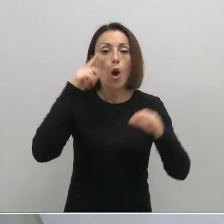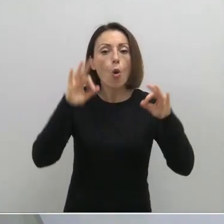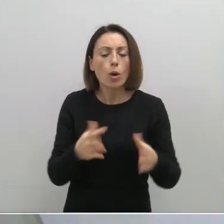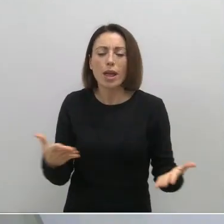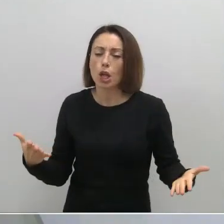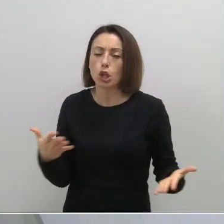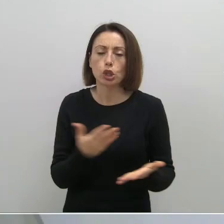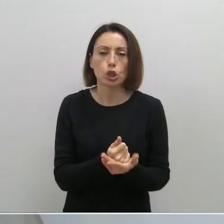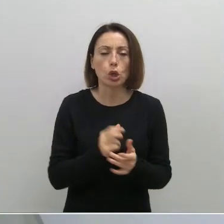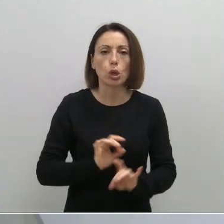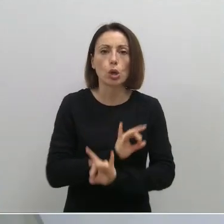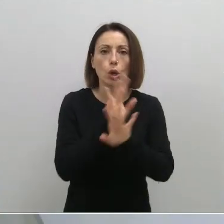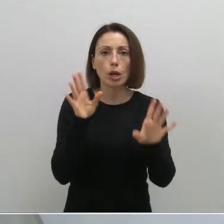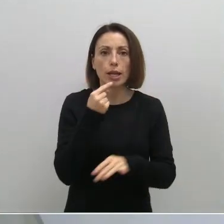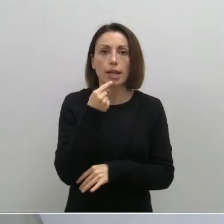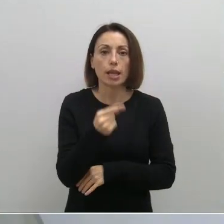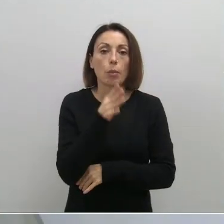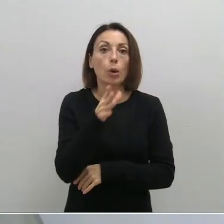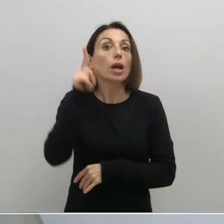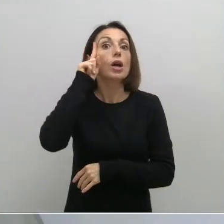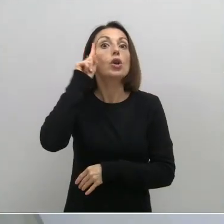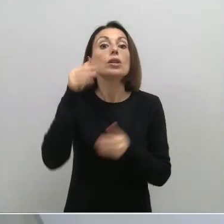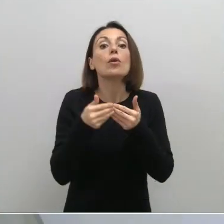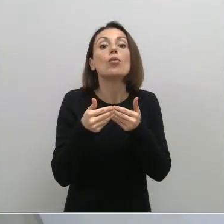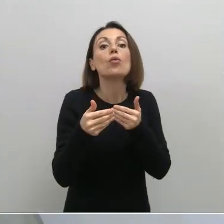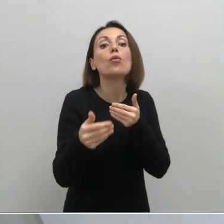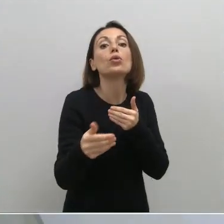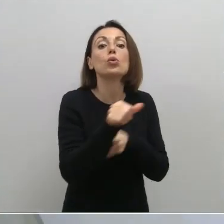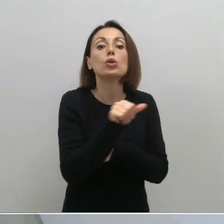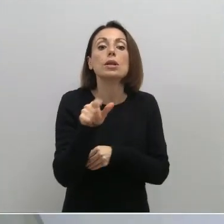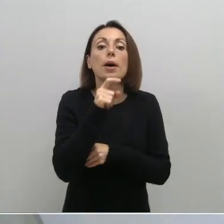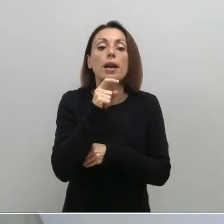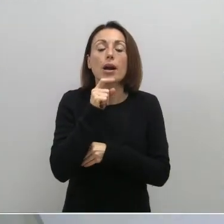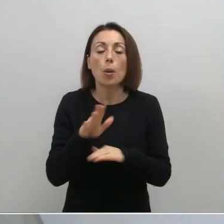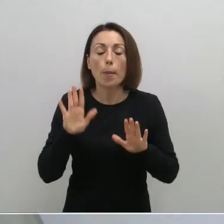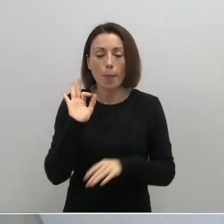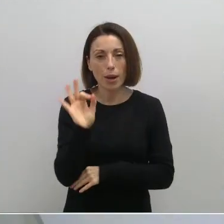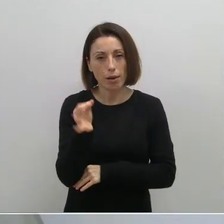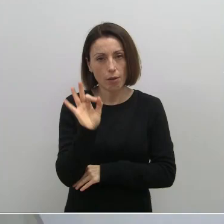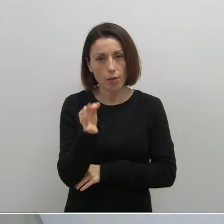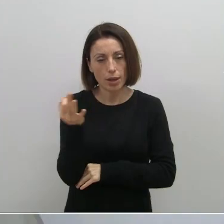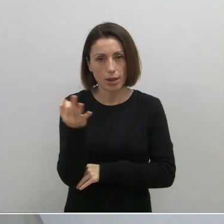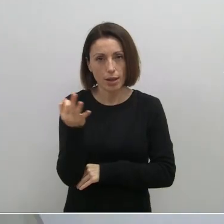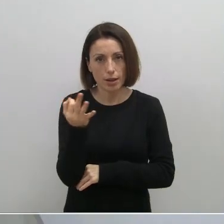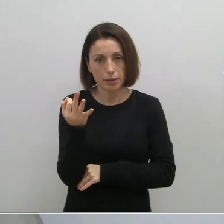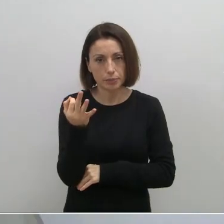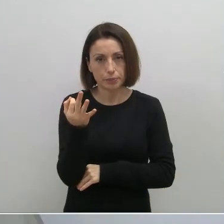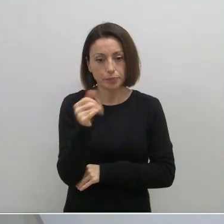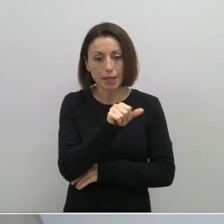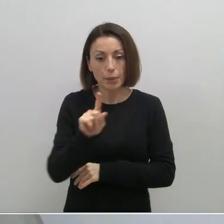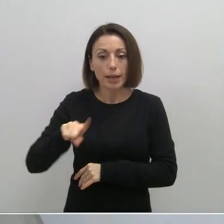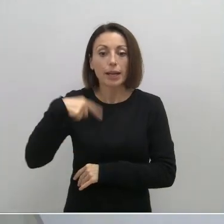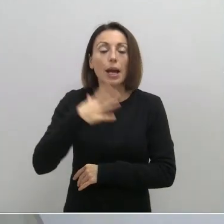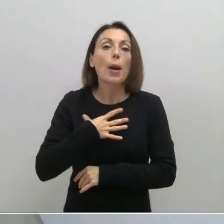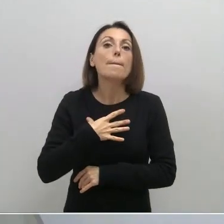evidentemente, a la hora de decir esto, porque no sabemos cómo va evolucionar la semana, pero lo cierto es que podríamos estar en condiciones la semana que viene